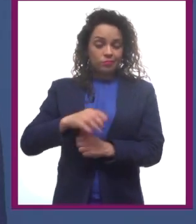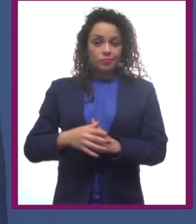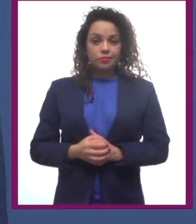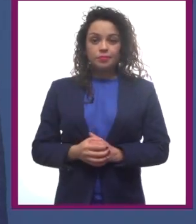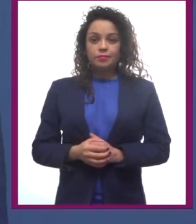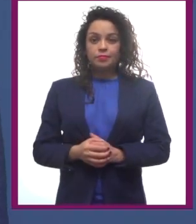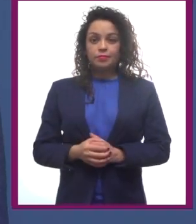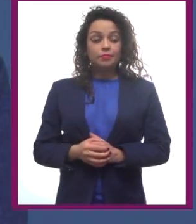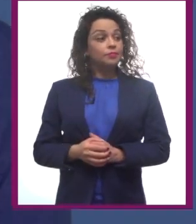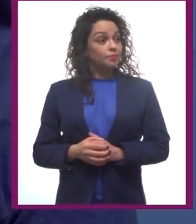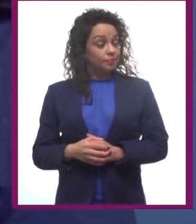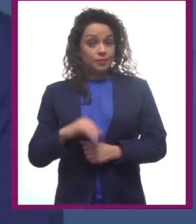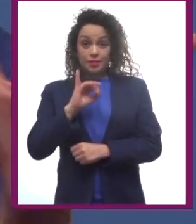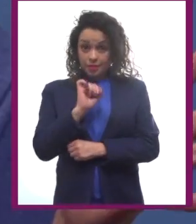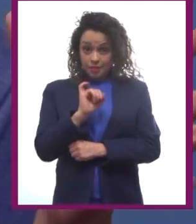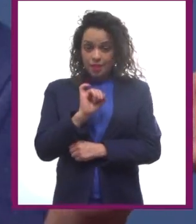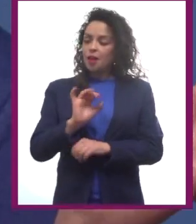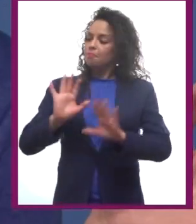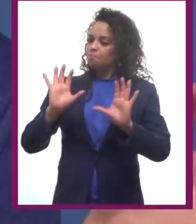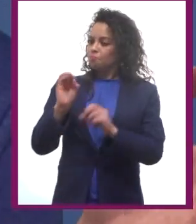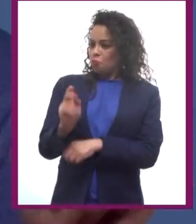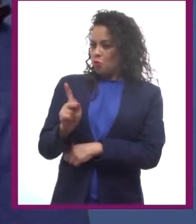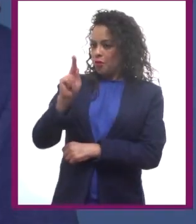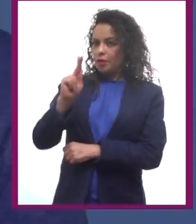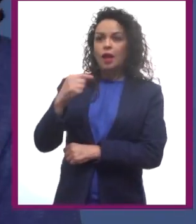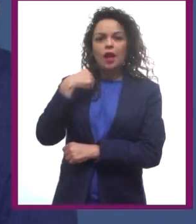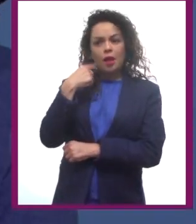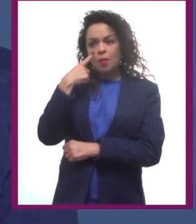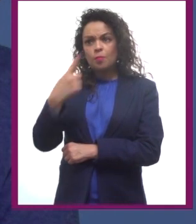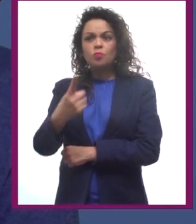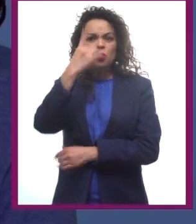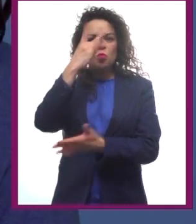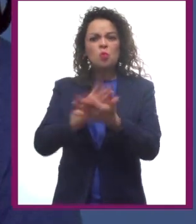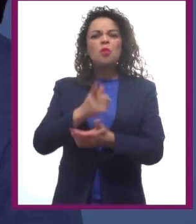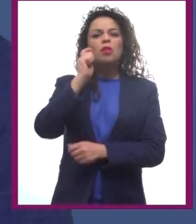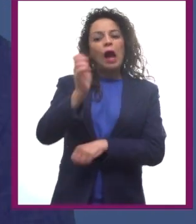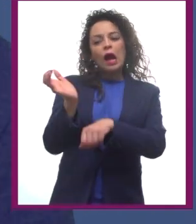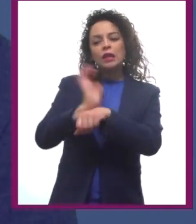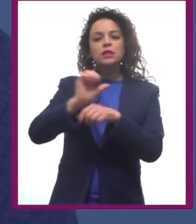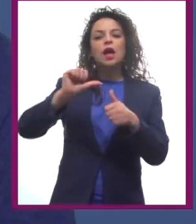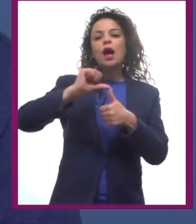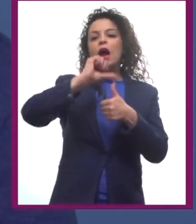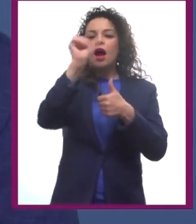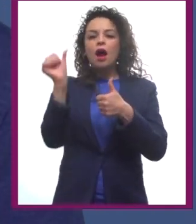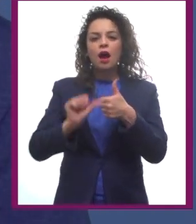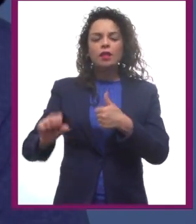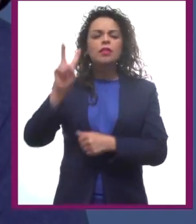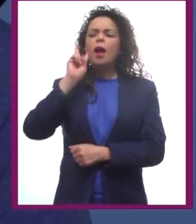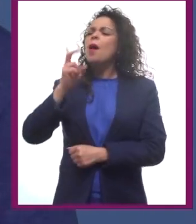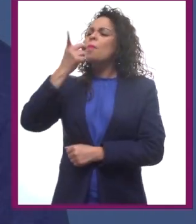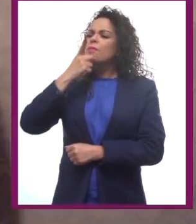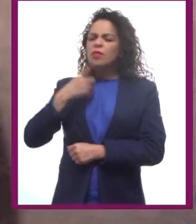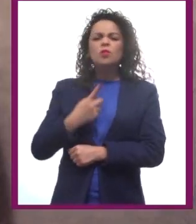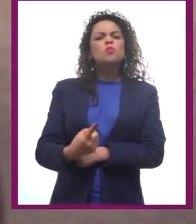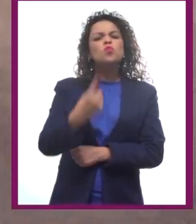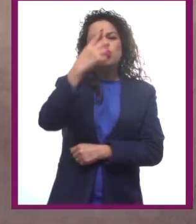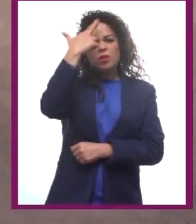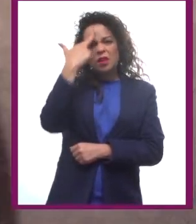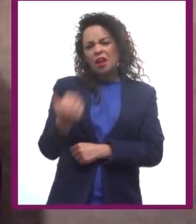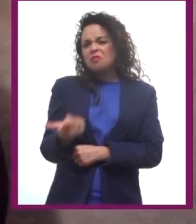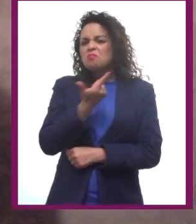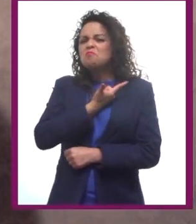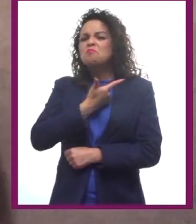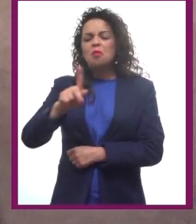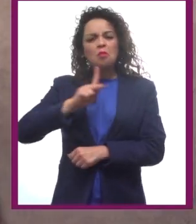¿Ah, sí? Bueno, señor, yo solo veo cine de arte. Dame una razón por la que no te gustan mis películas. Porque son